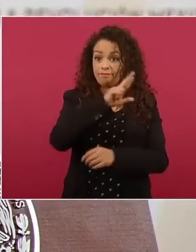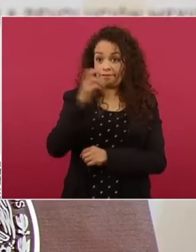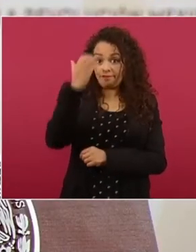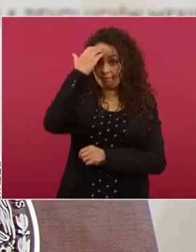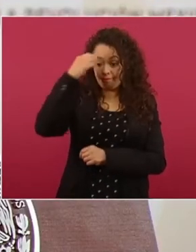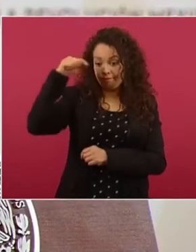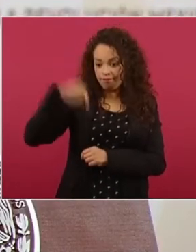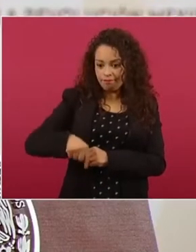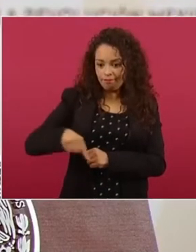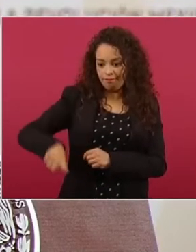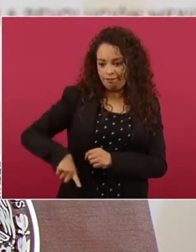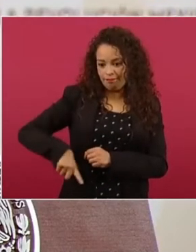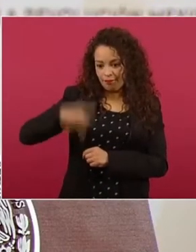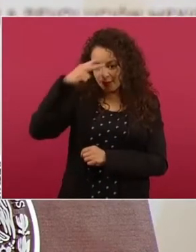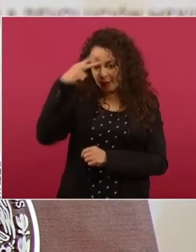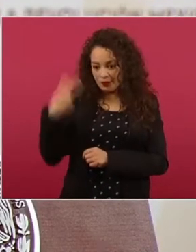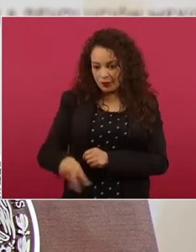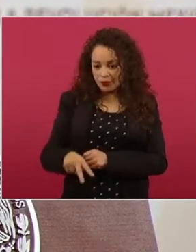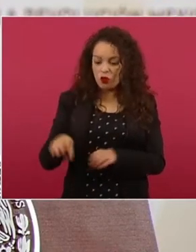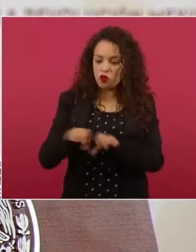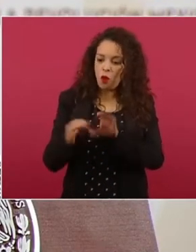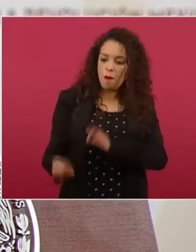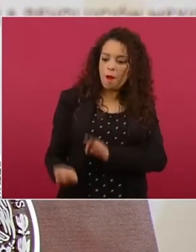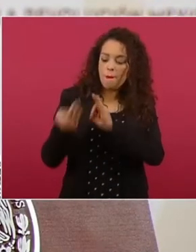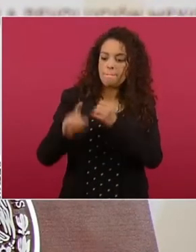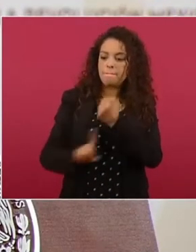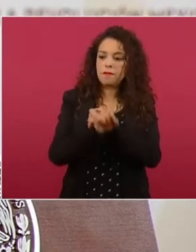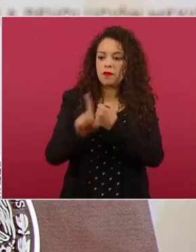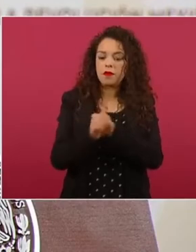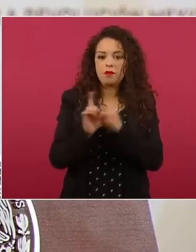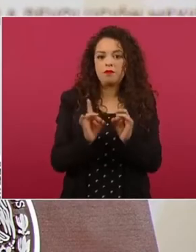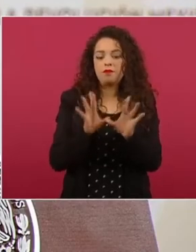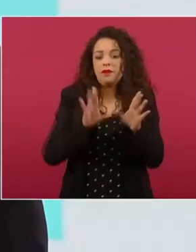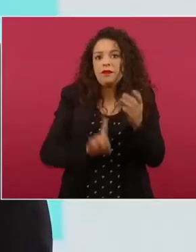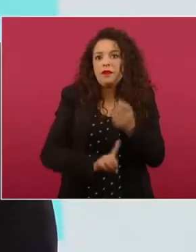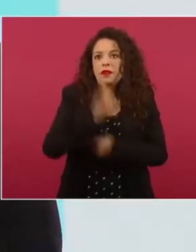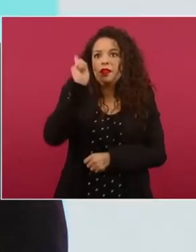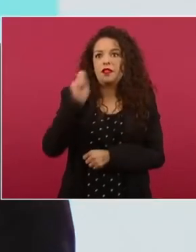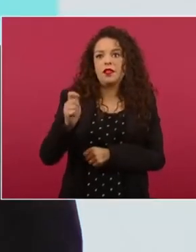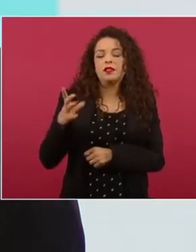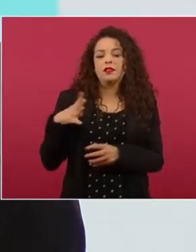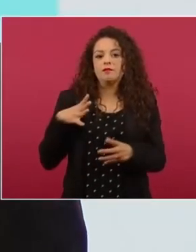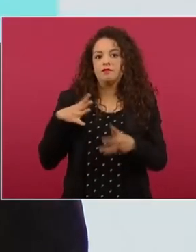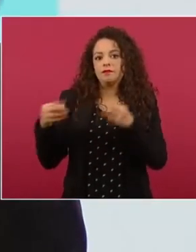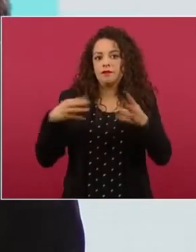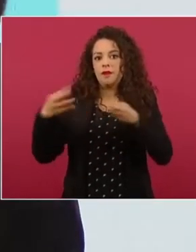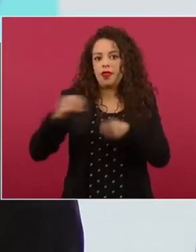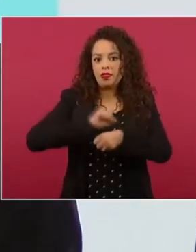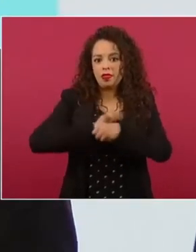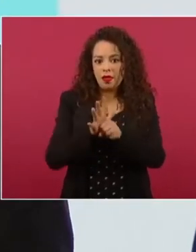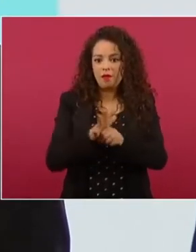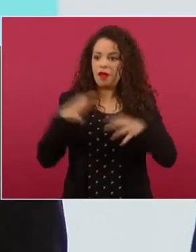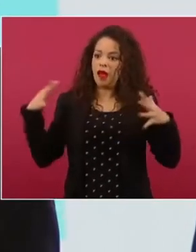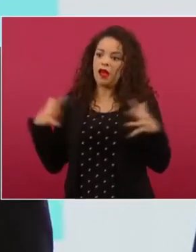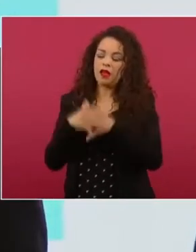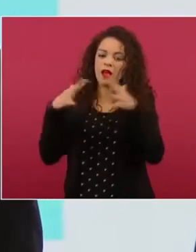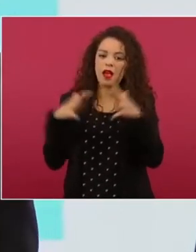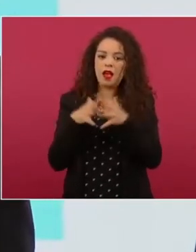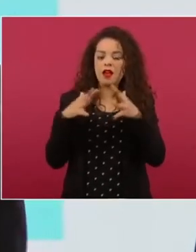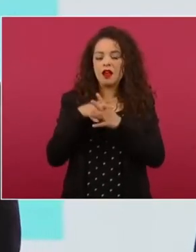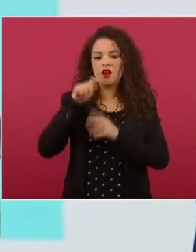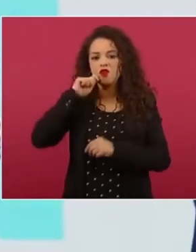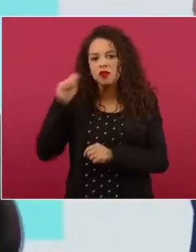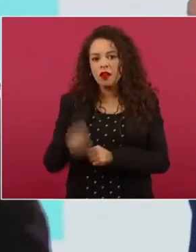mexicano frente a una crisis económica provocada por la pandemia, la guerra de Ucrania y la inflación